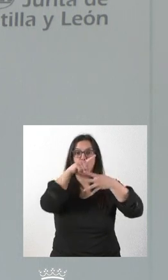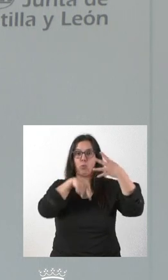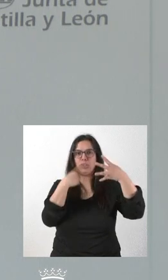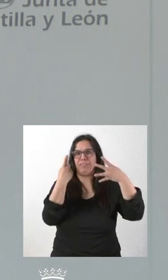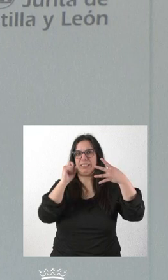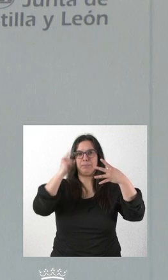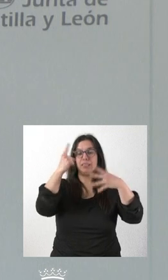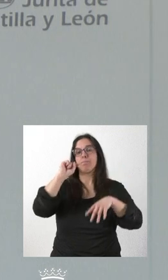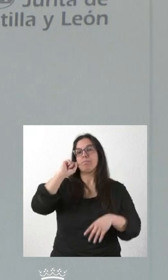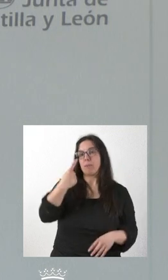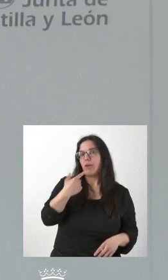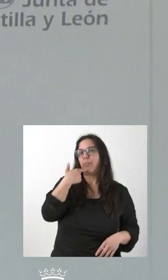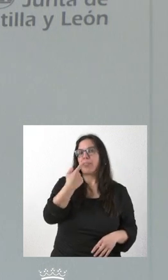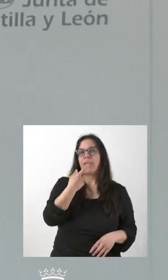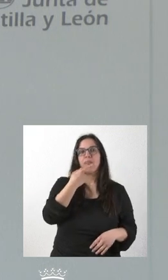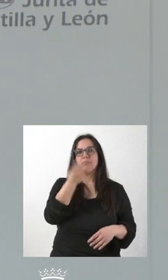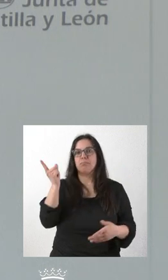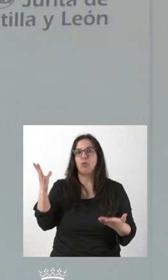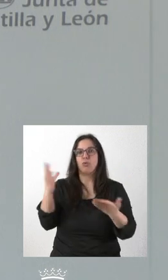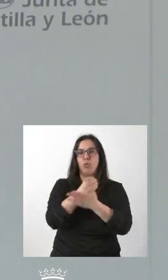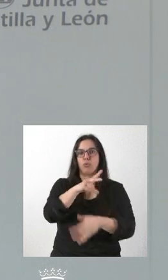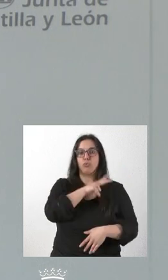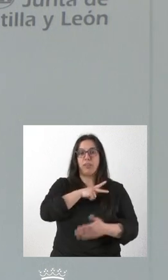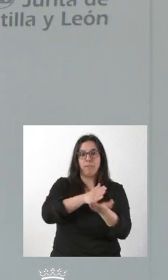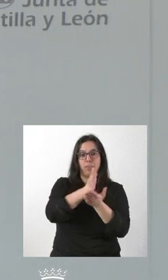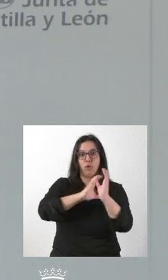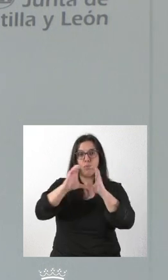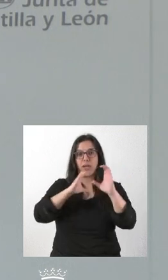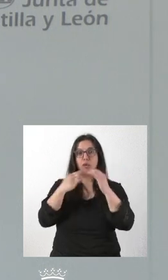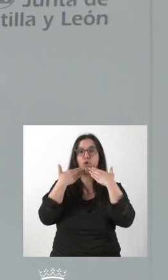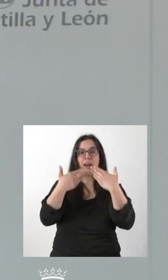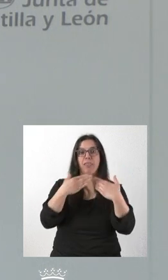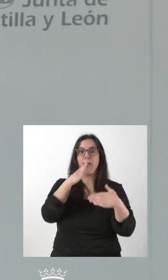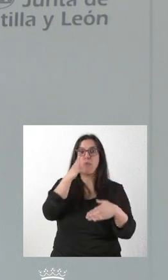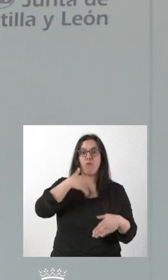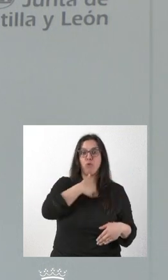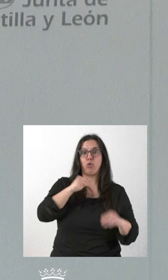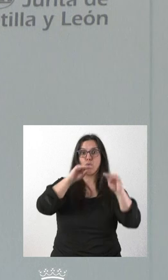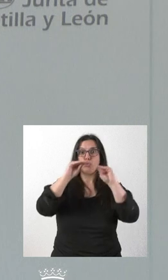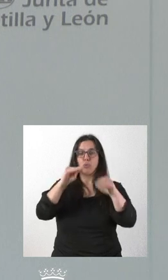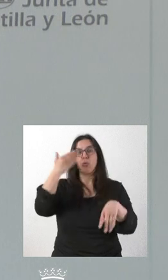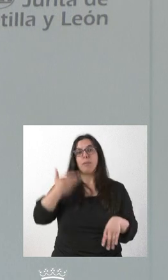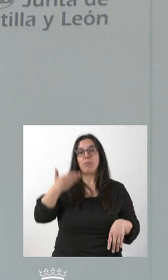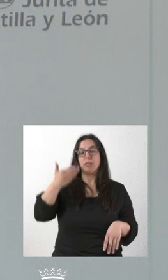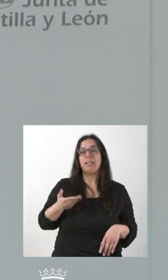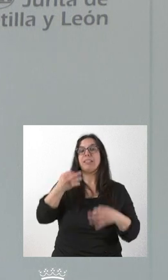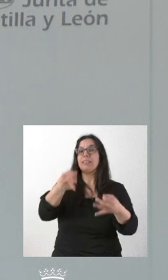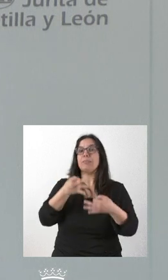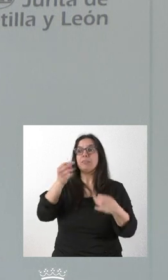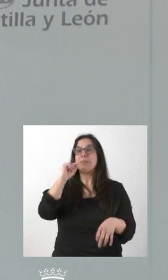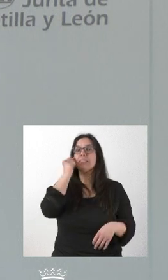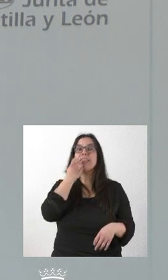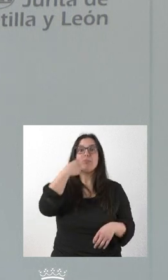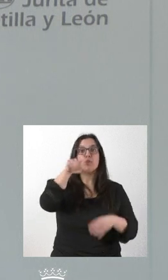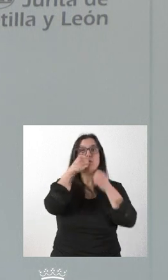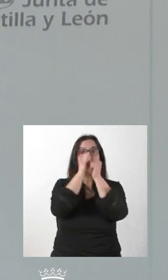en primer lugar, agradecerles a todos ustedes, como medios de comunicación, el papel que hacen, porque lo que nos informan siempre es que ese tipo de informaciones